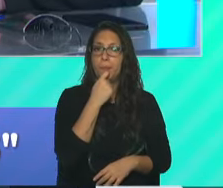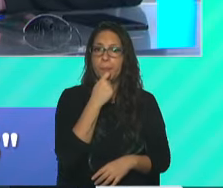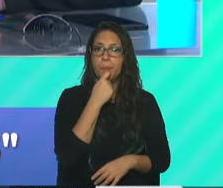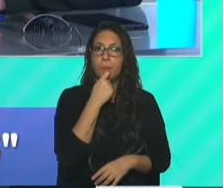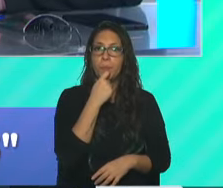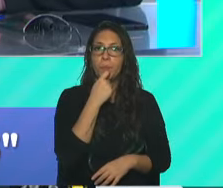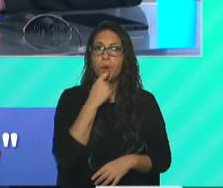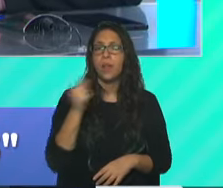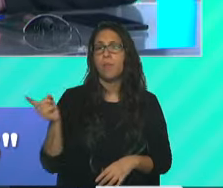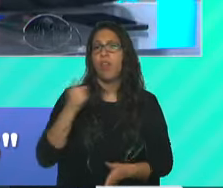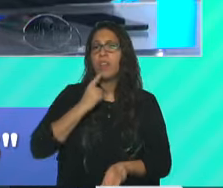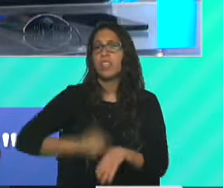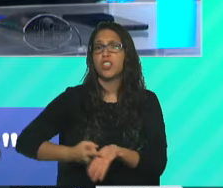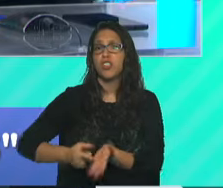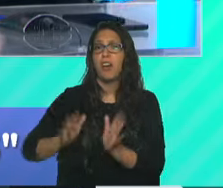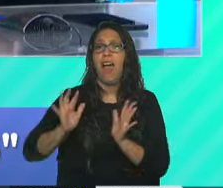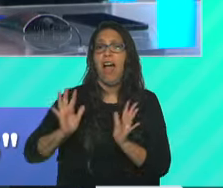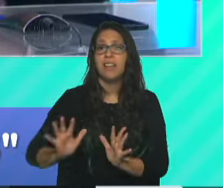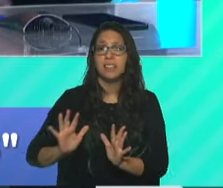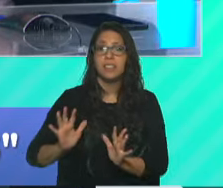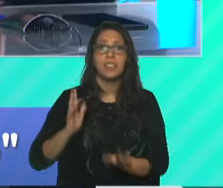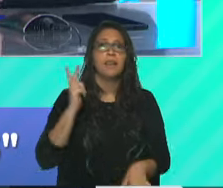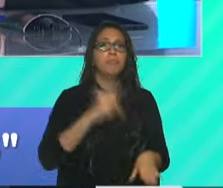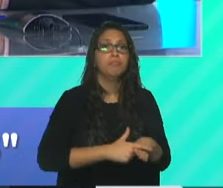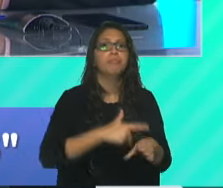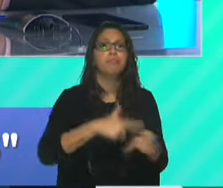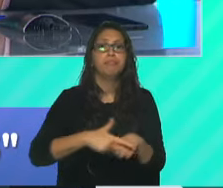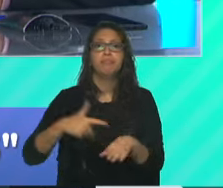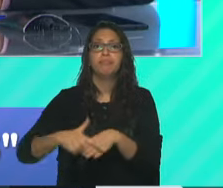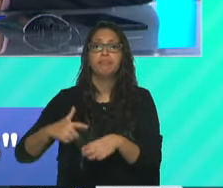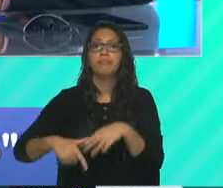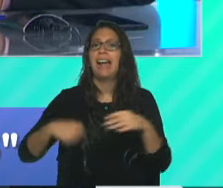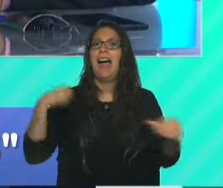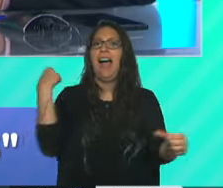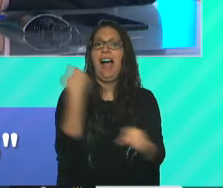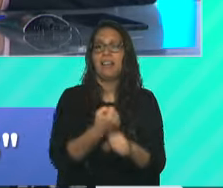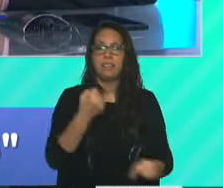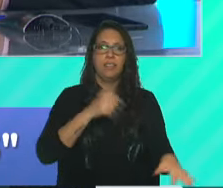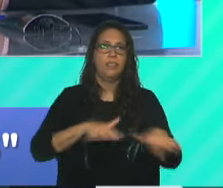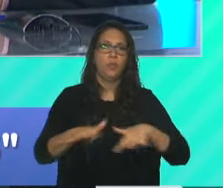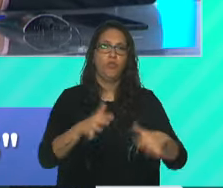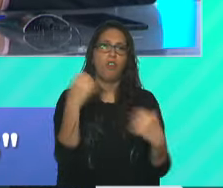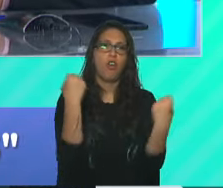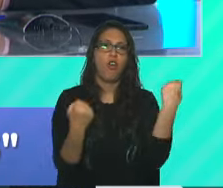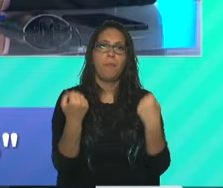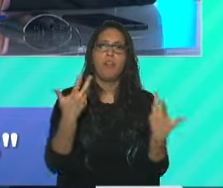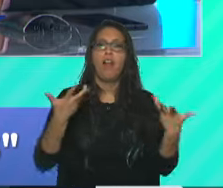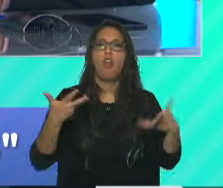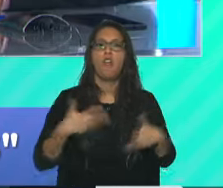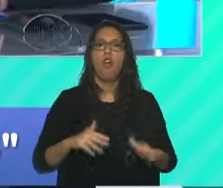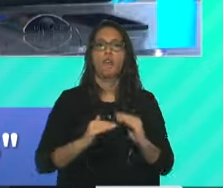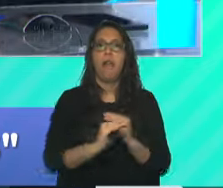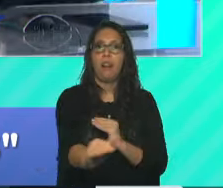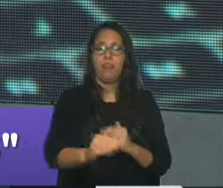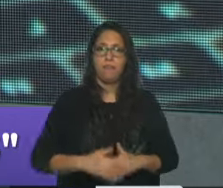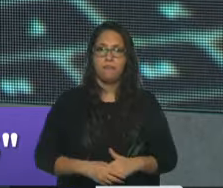este tipo de políticas hasta tanto se normalicen las variables económicas. Eso es lo que dice el...